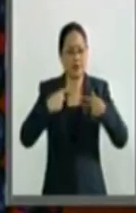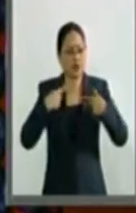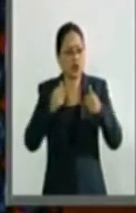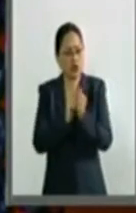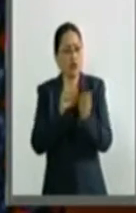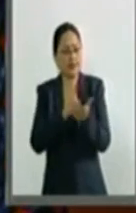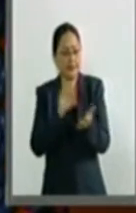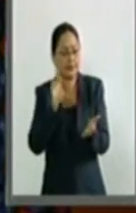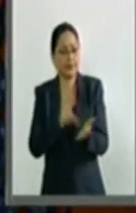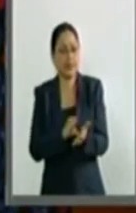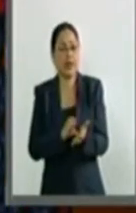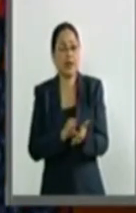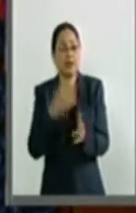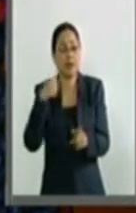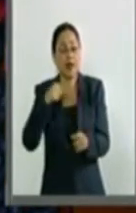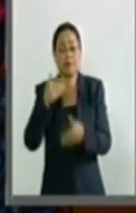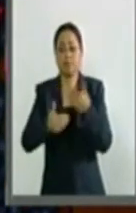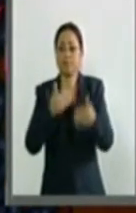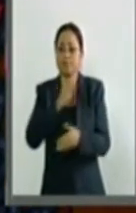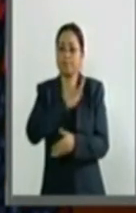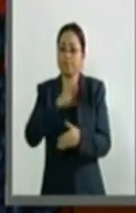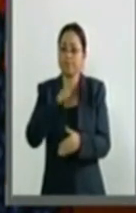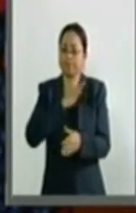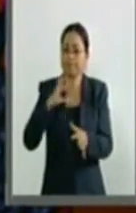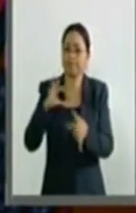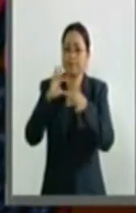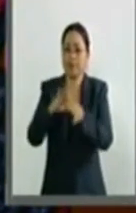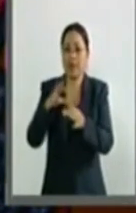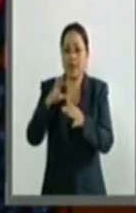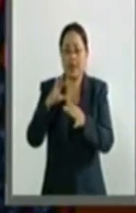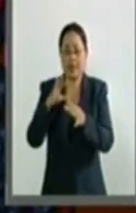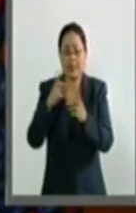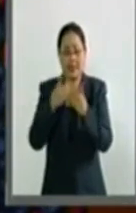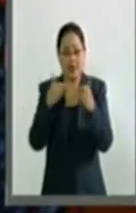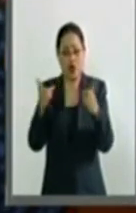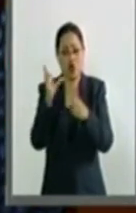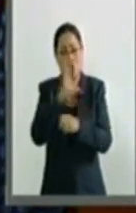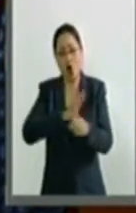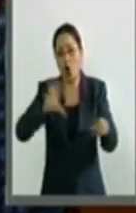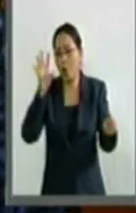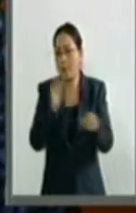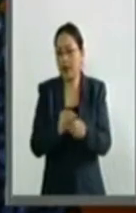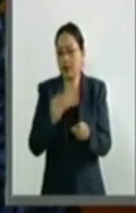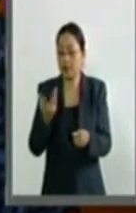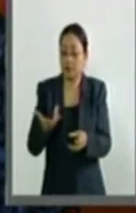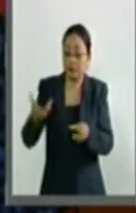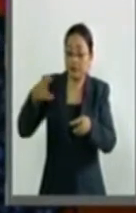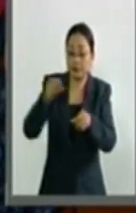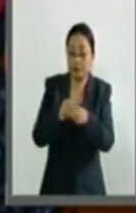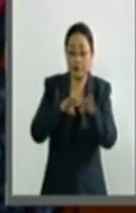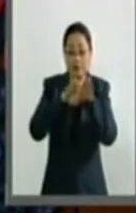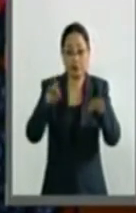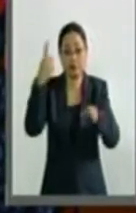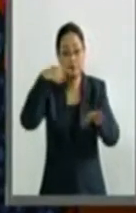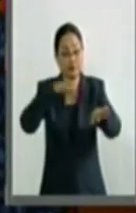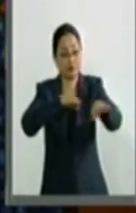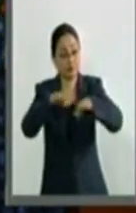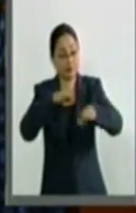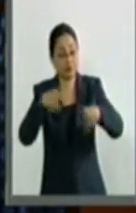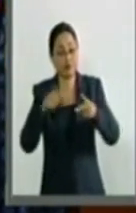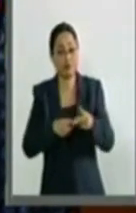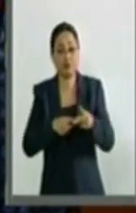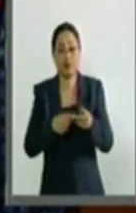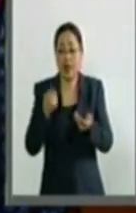discapacidad para contribuir a su desarrollo integral, su inclusión en el mercado de trabajo, a la